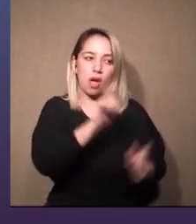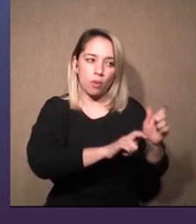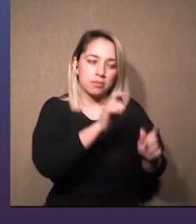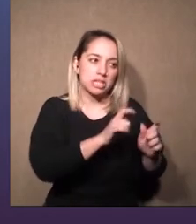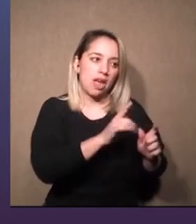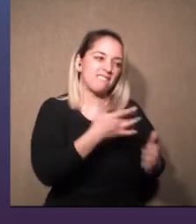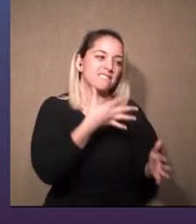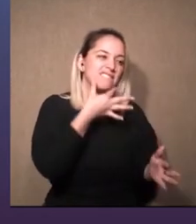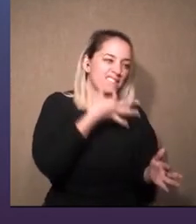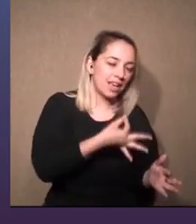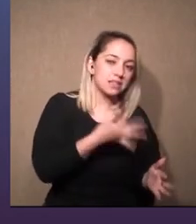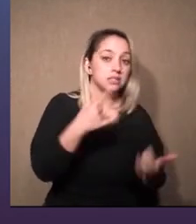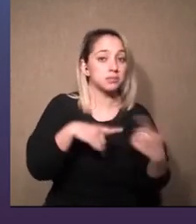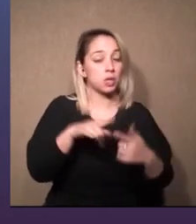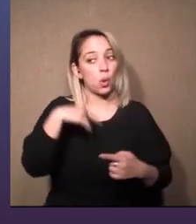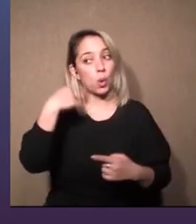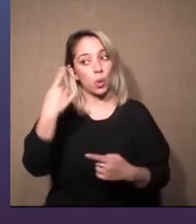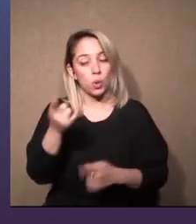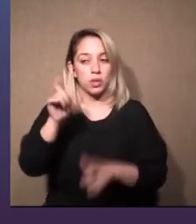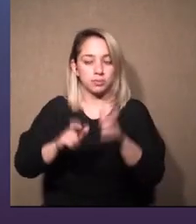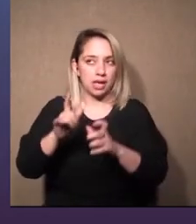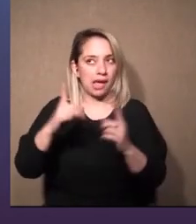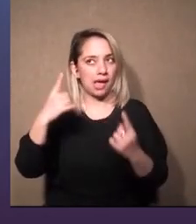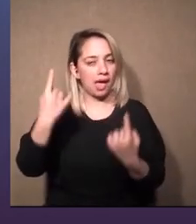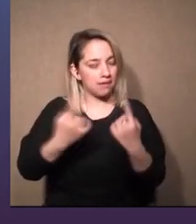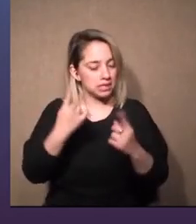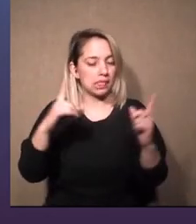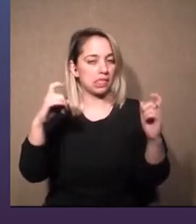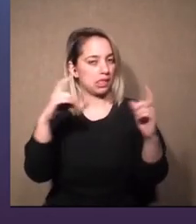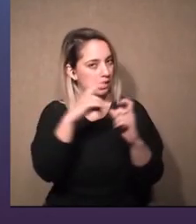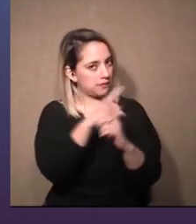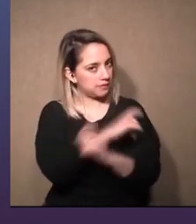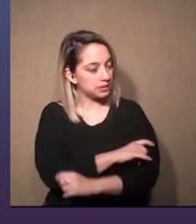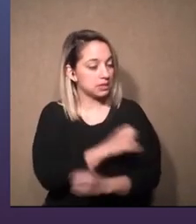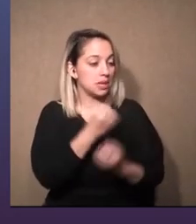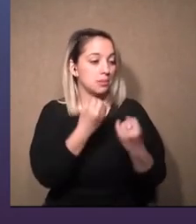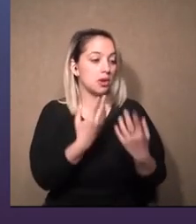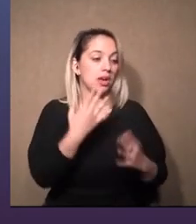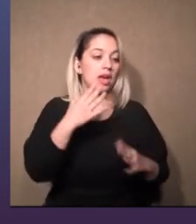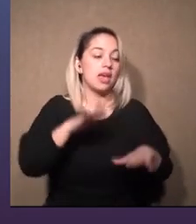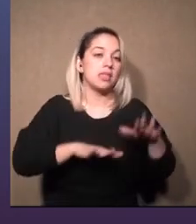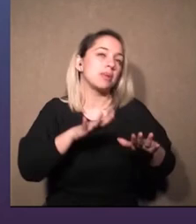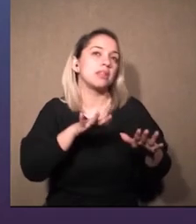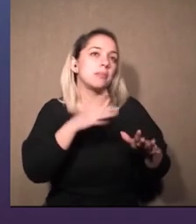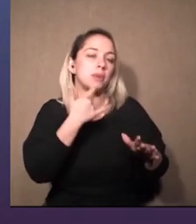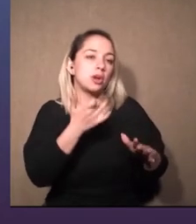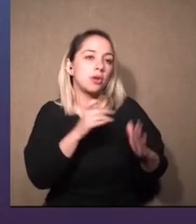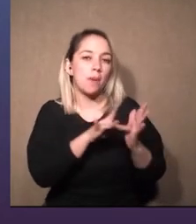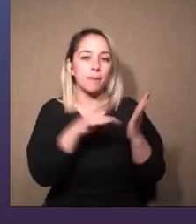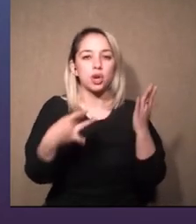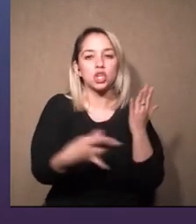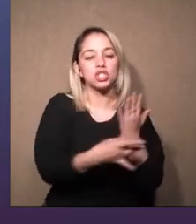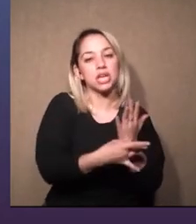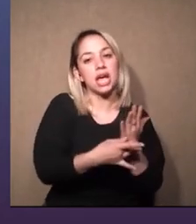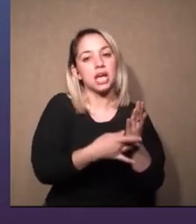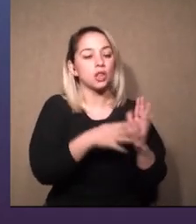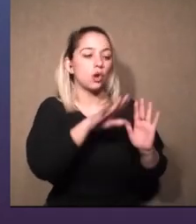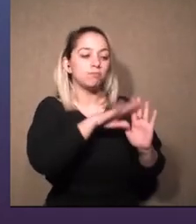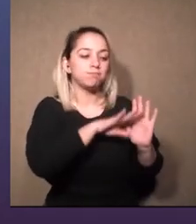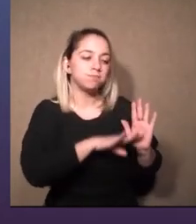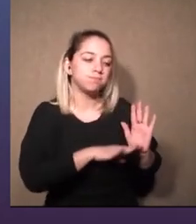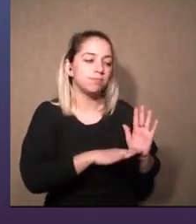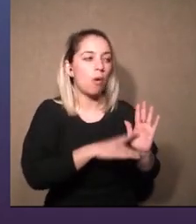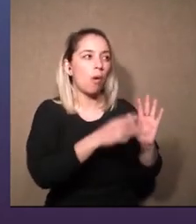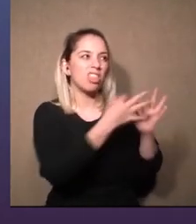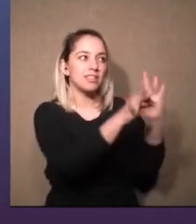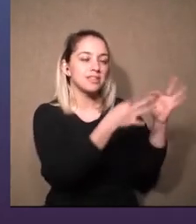sencillo y con otras es bastante complejo por cómo se presenta el proyecto por el carácter del